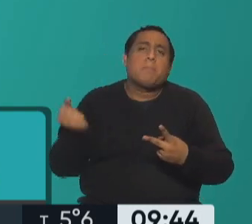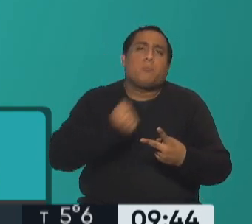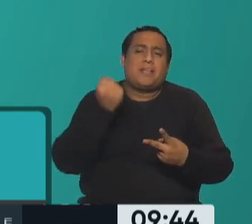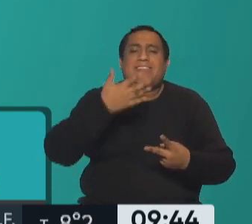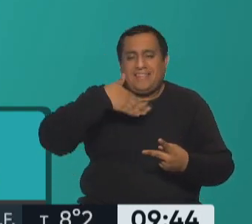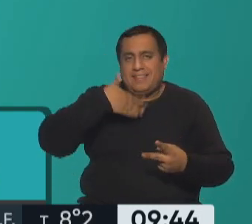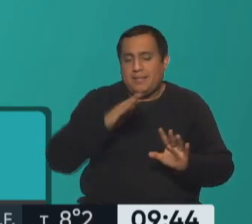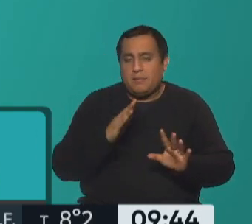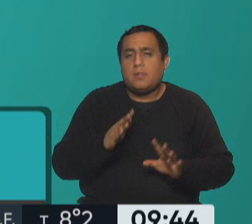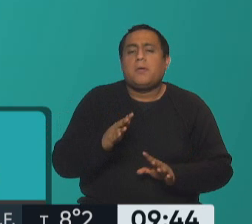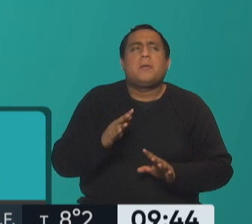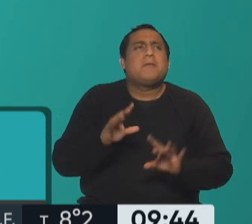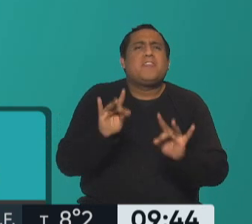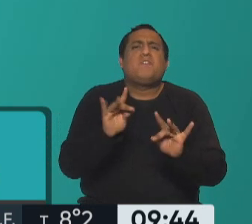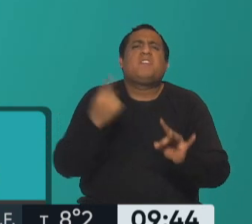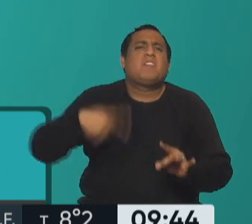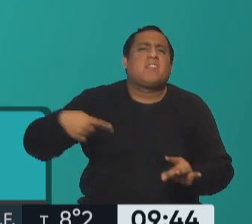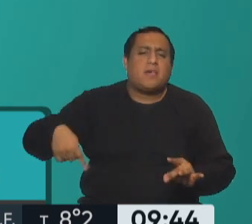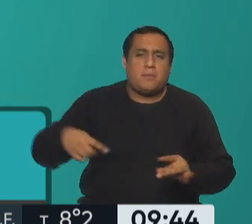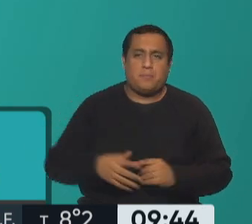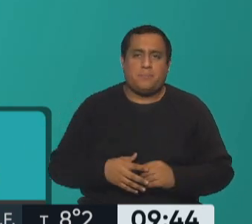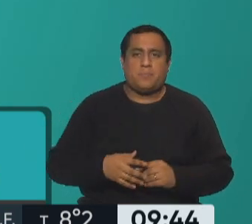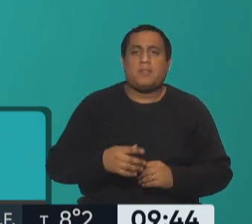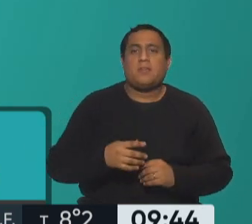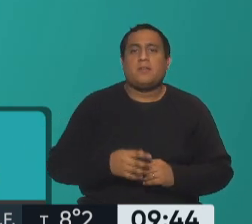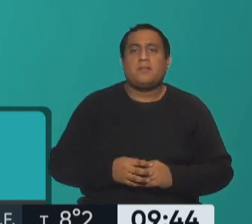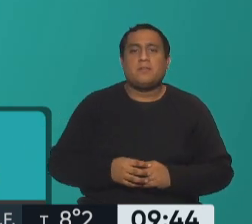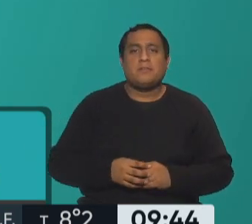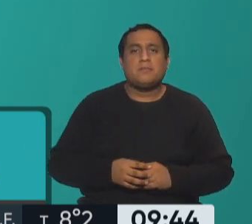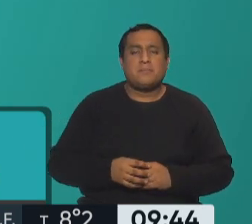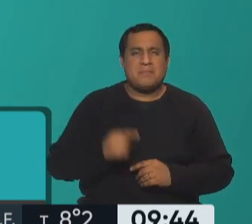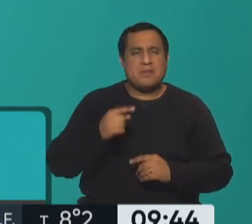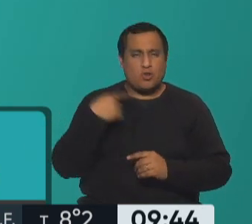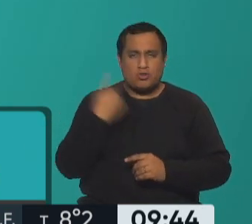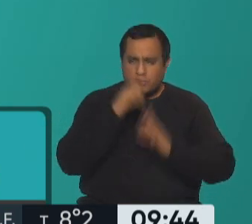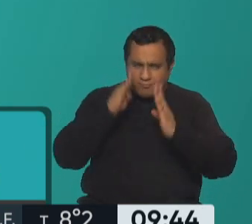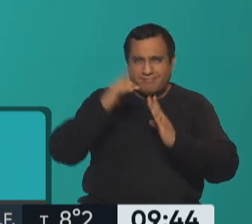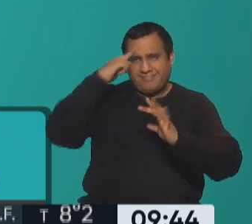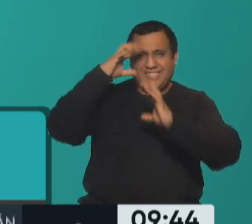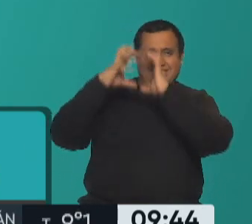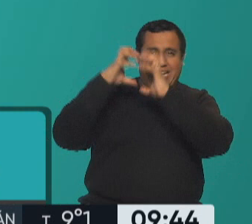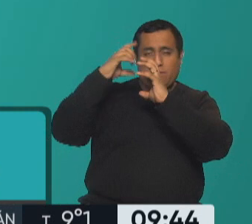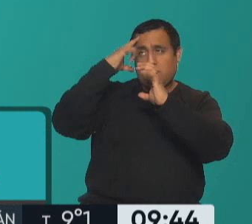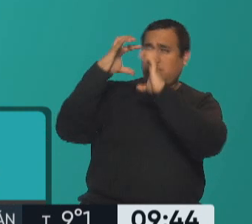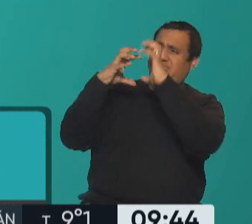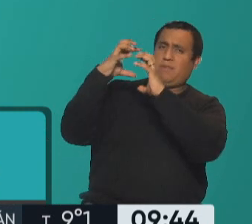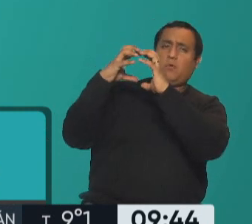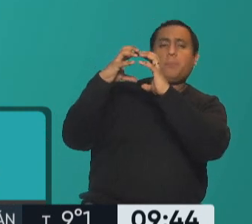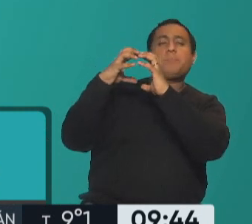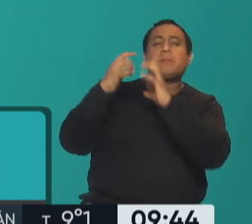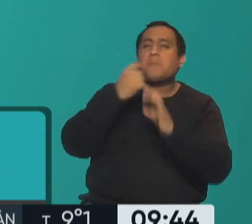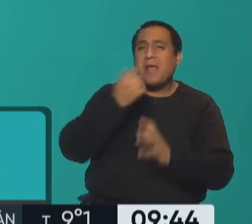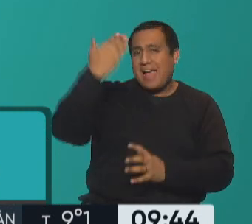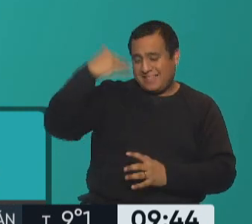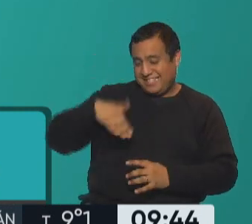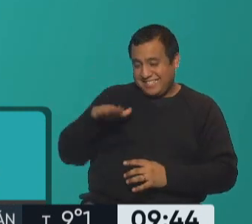complicado es que cuando nosotros tenemos lo que llamamos los caminos neuronales en nuestro cerebro, cuando nosotros éramos chicos,